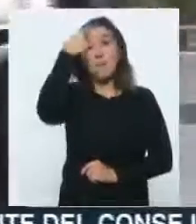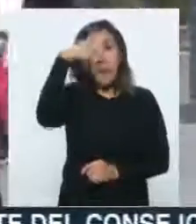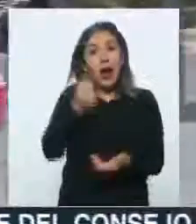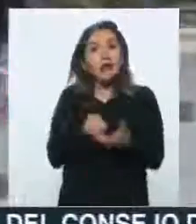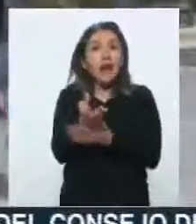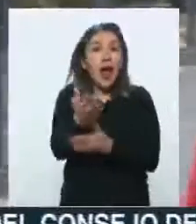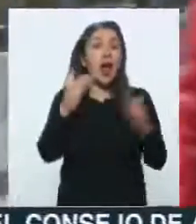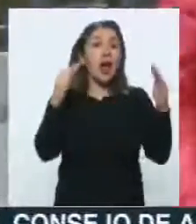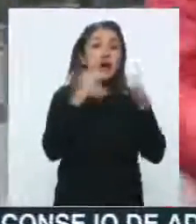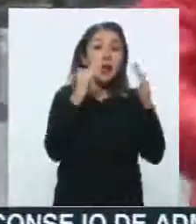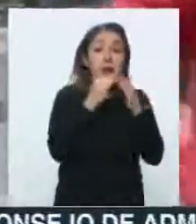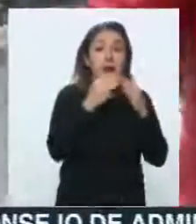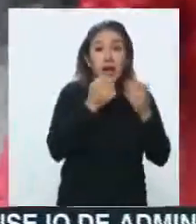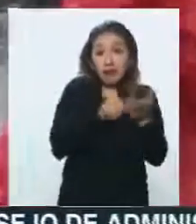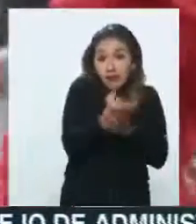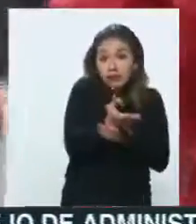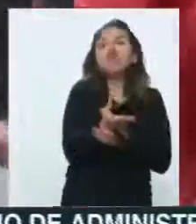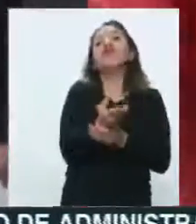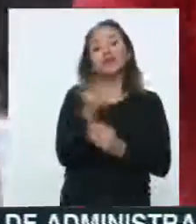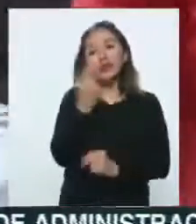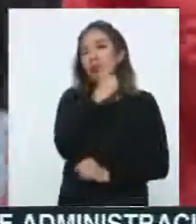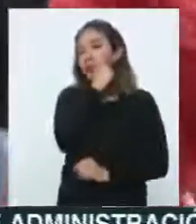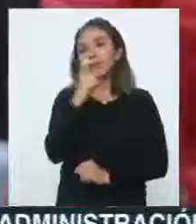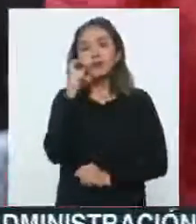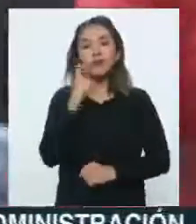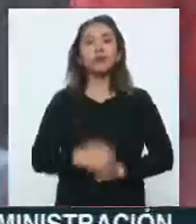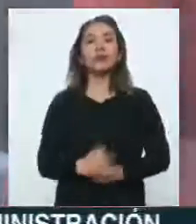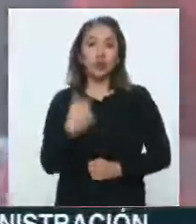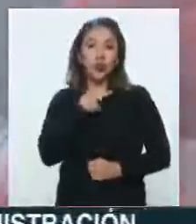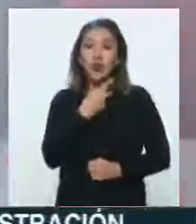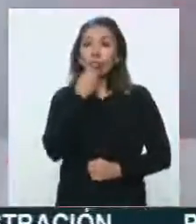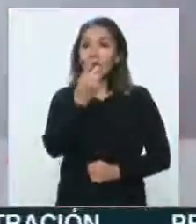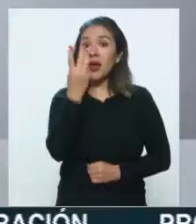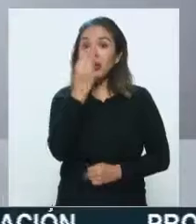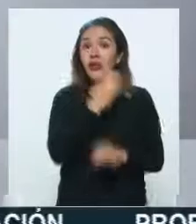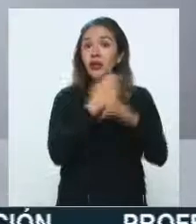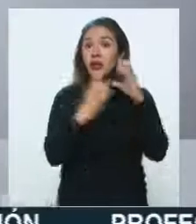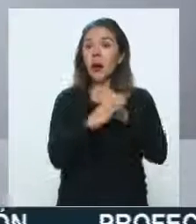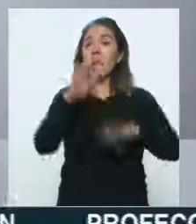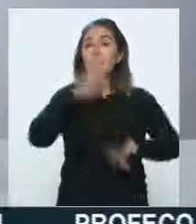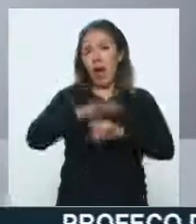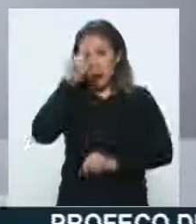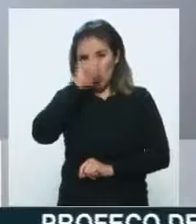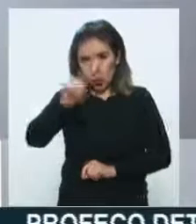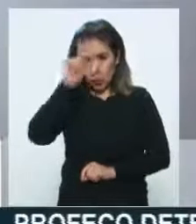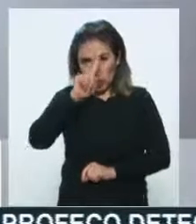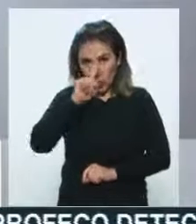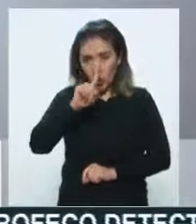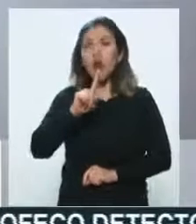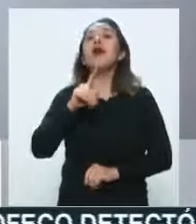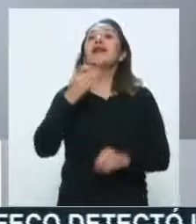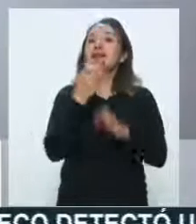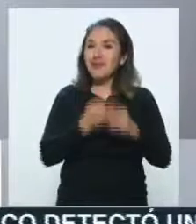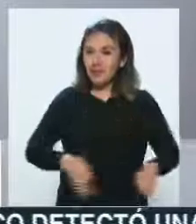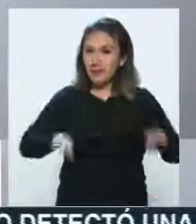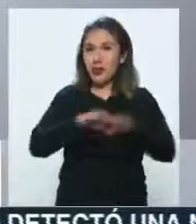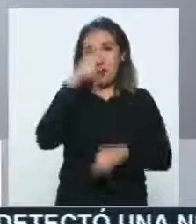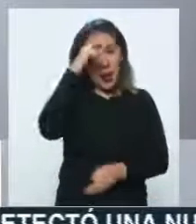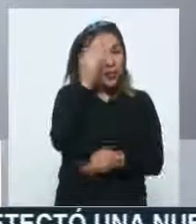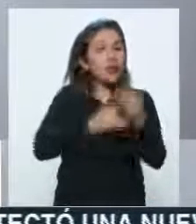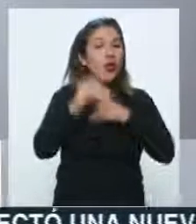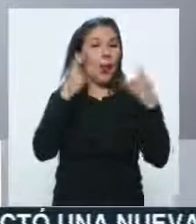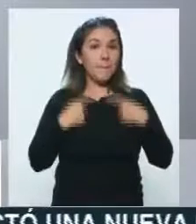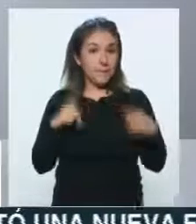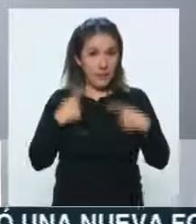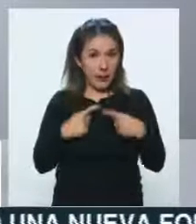se encuentre fuera de casa. Es que estamos dando tres orientaciones muy generales, pero muy importantes para toda la